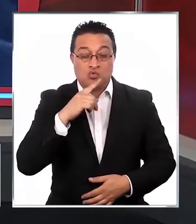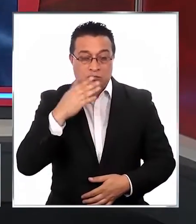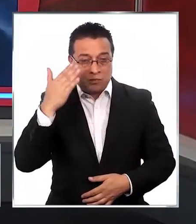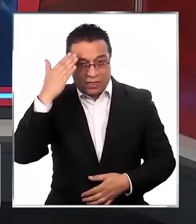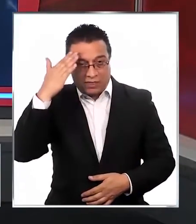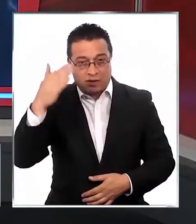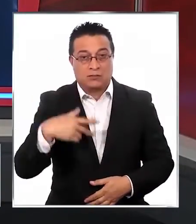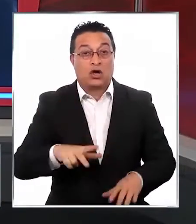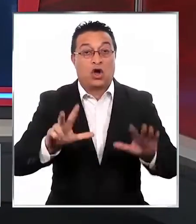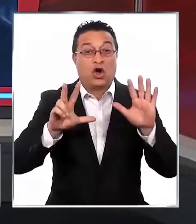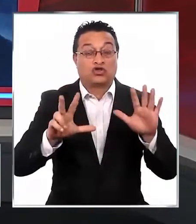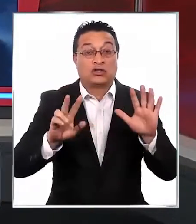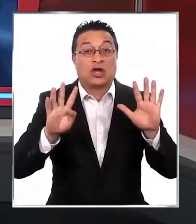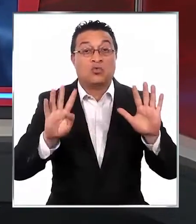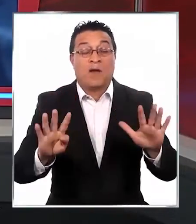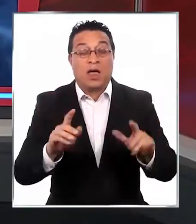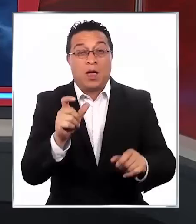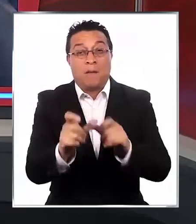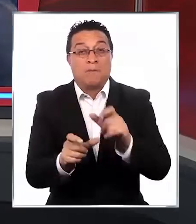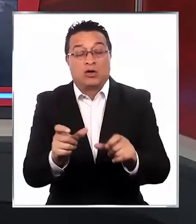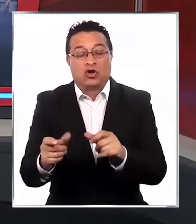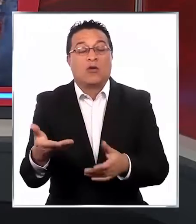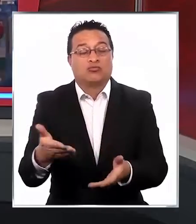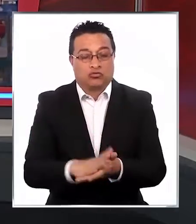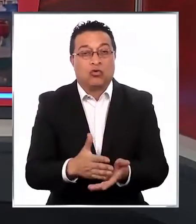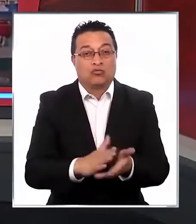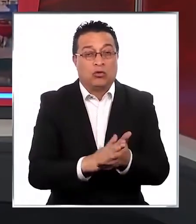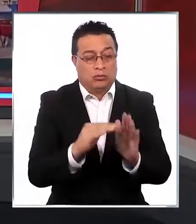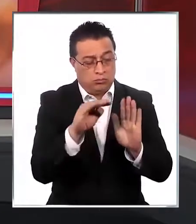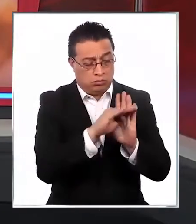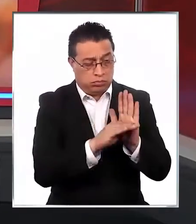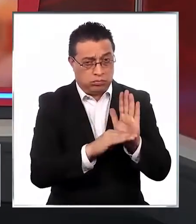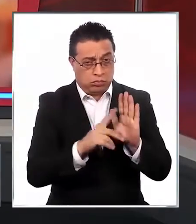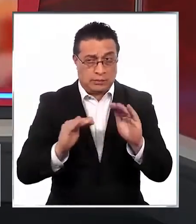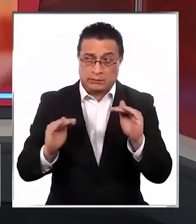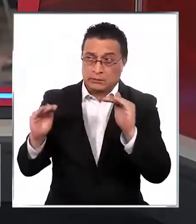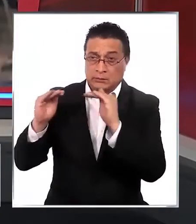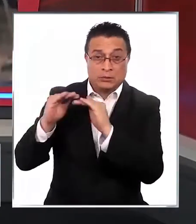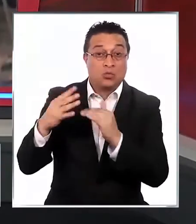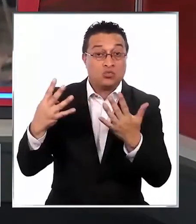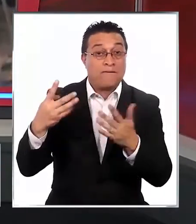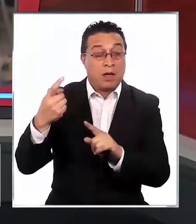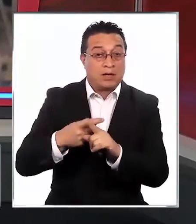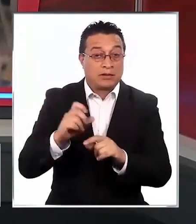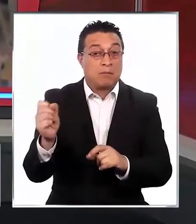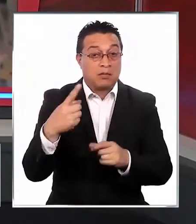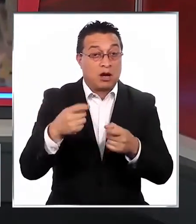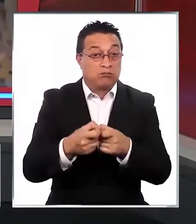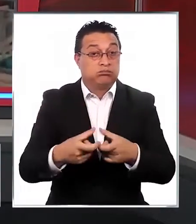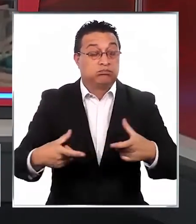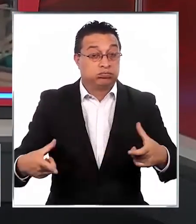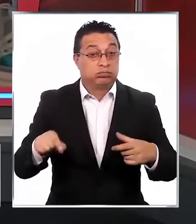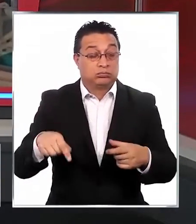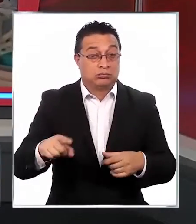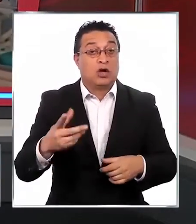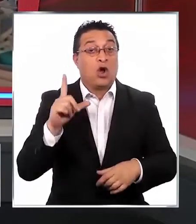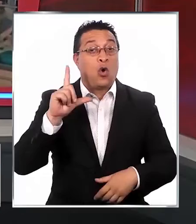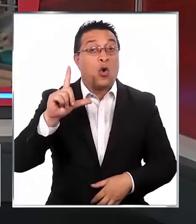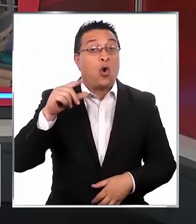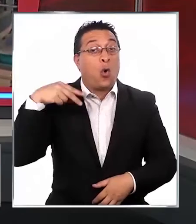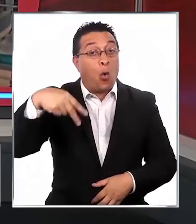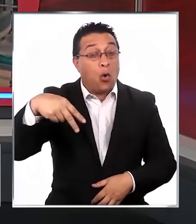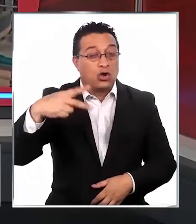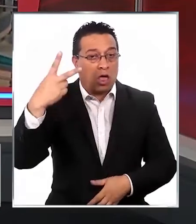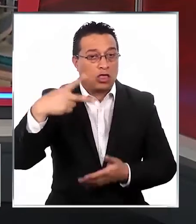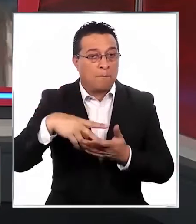el último día y 89 personas fallecieron. Indicadores que no se producían hace nueve meses en plena primera ola de esta pandemia, en